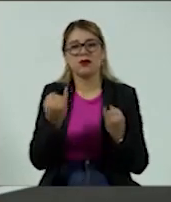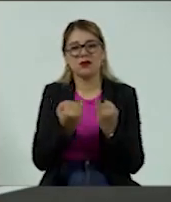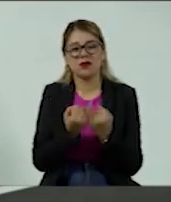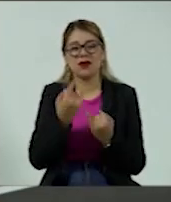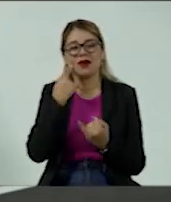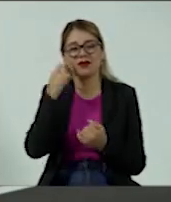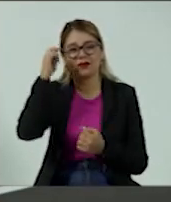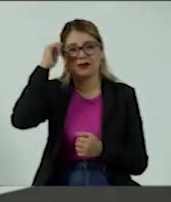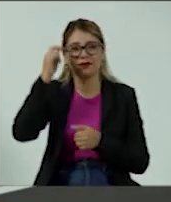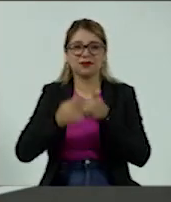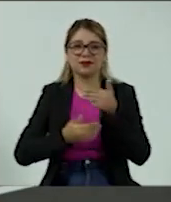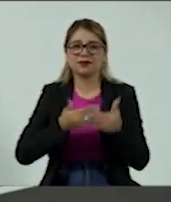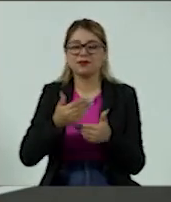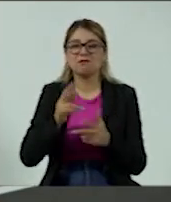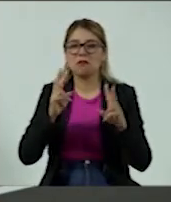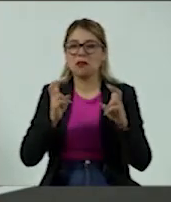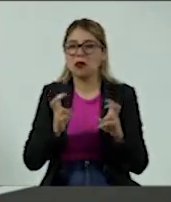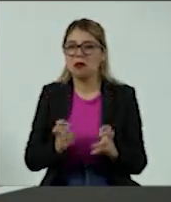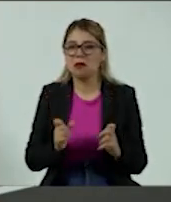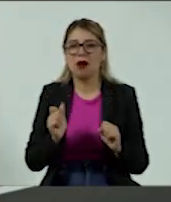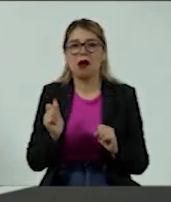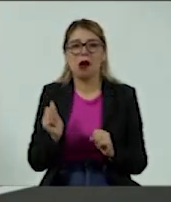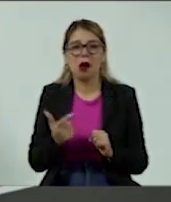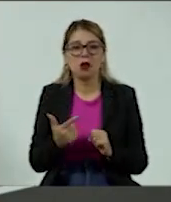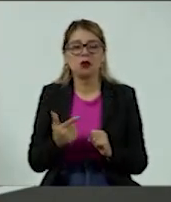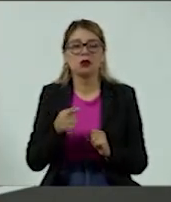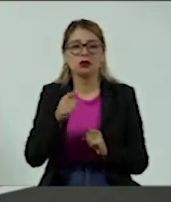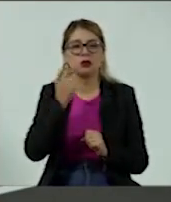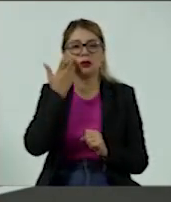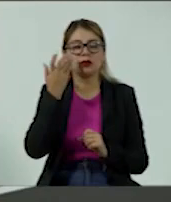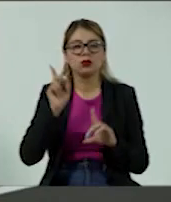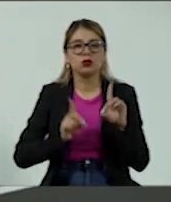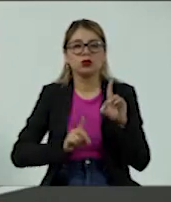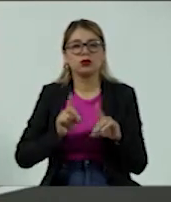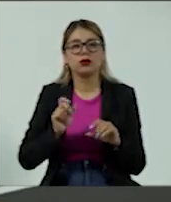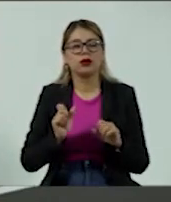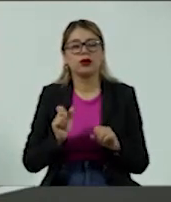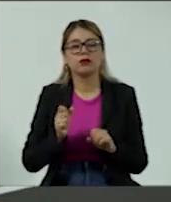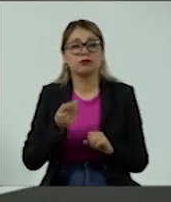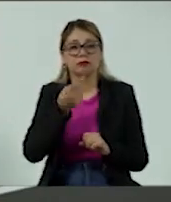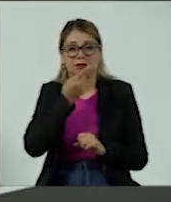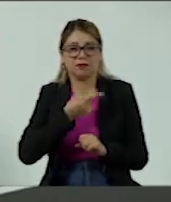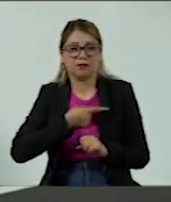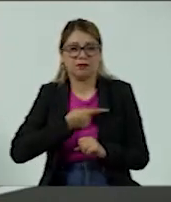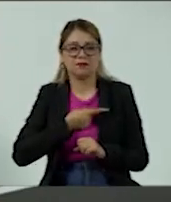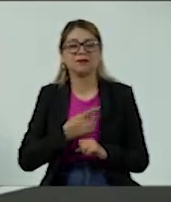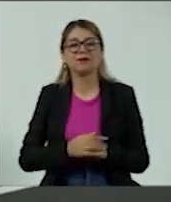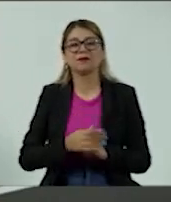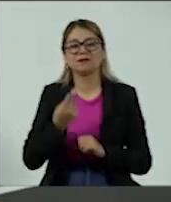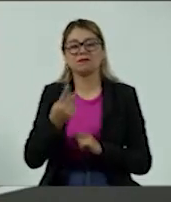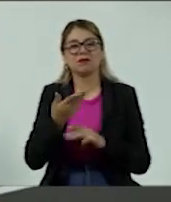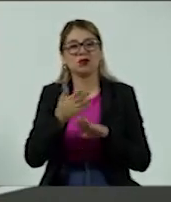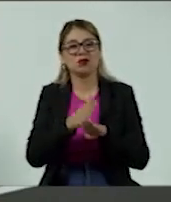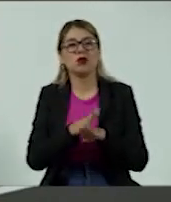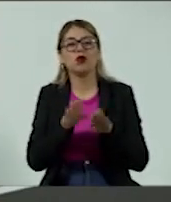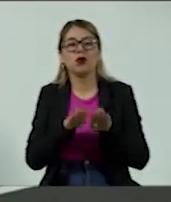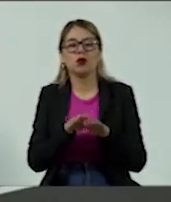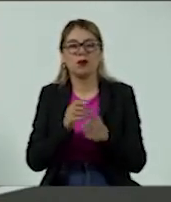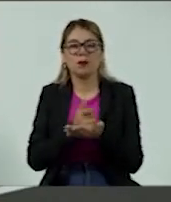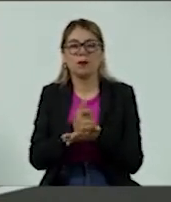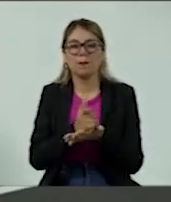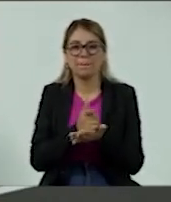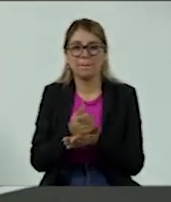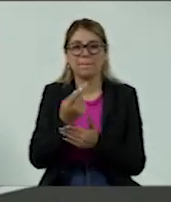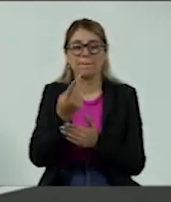órdenes. Si quieren que hablemos de algún tema en particular, si hay alguna duda que tengan con respecto a algún producto financiero, a cómo hacer el manejo de alguna